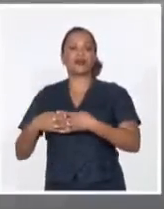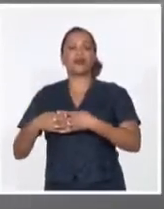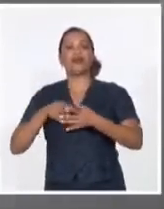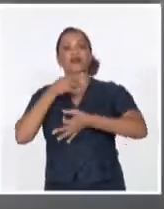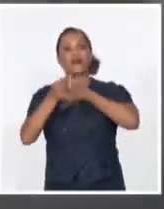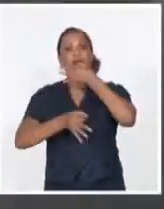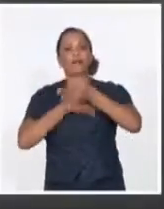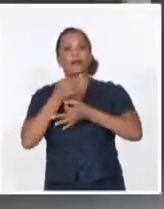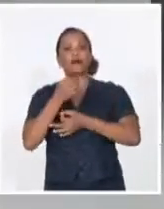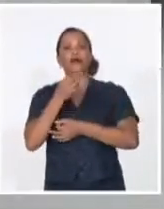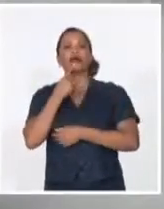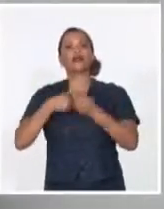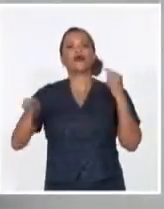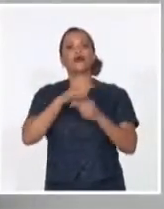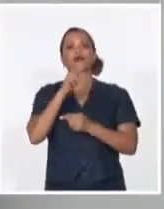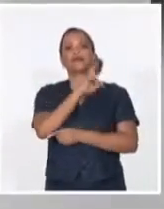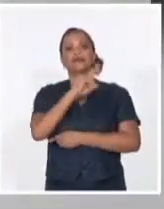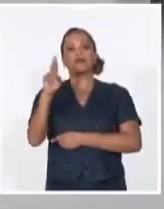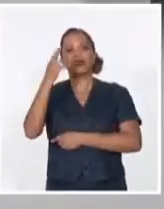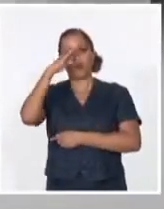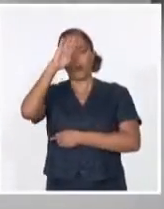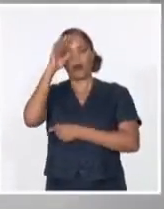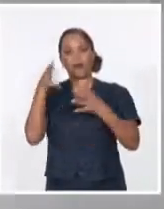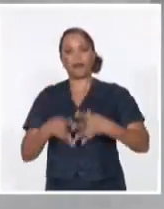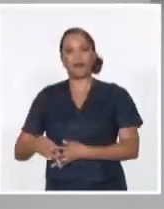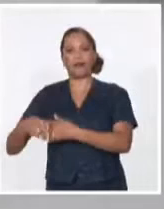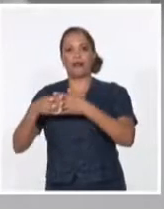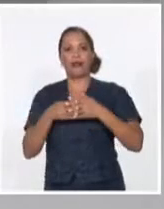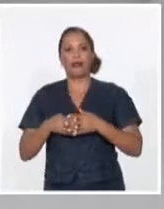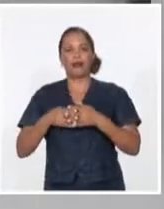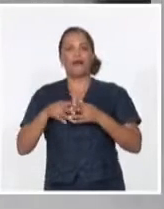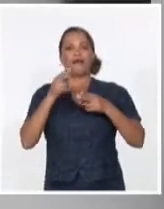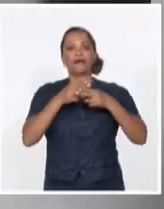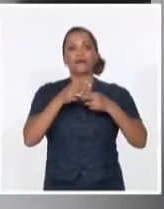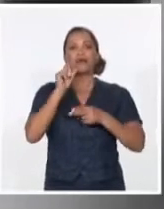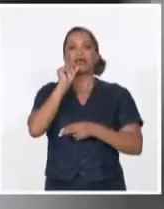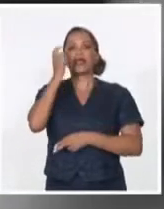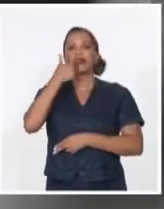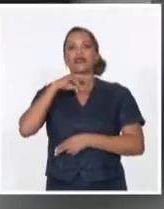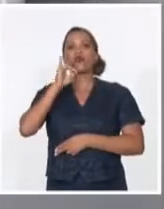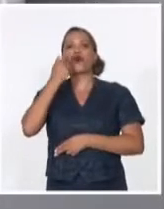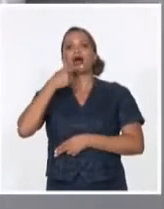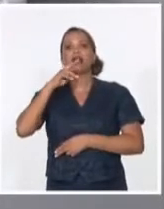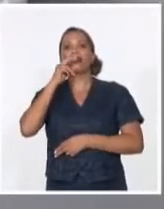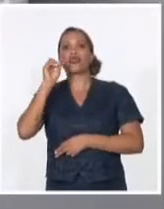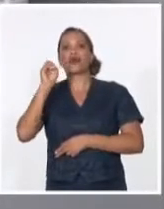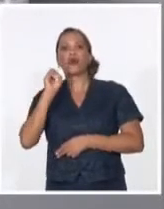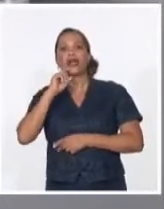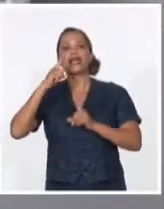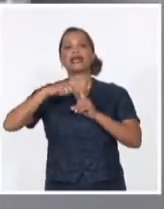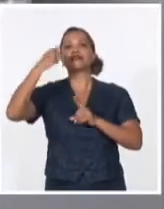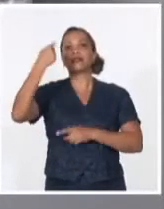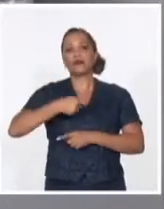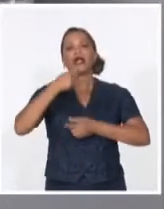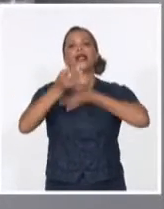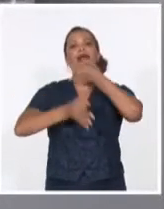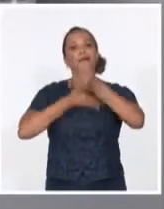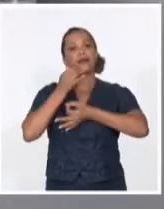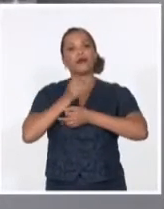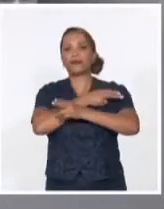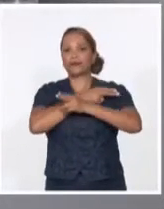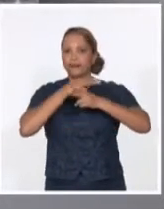anticastrista cubano-americano Eduardo Arocena, ante la Corte Federal de Nueva York en 1984.